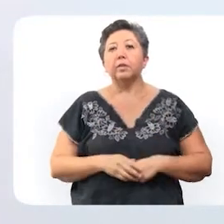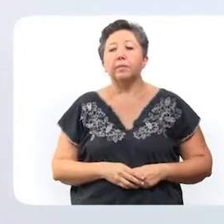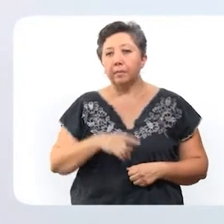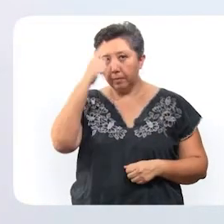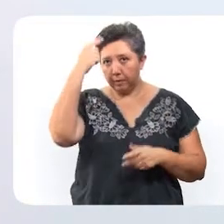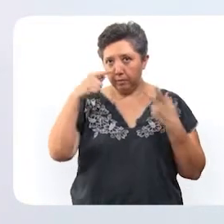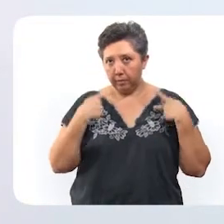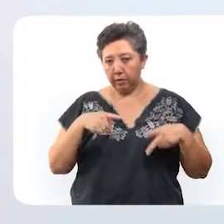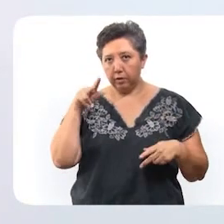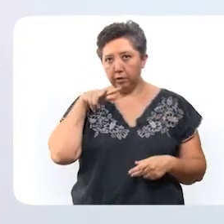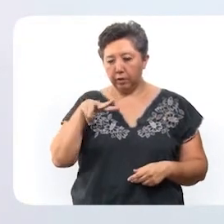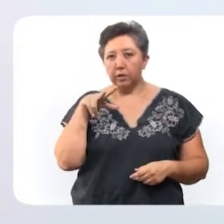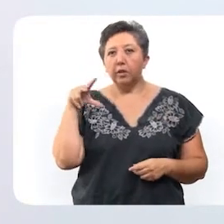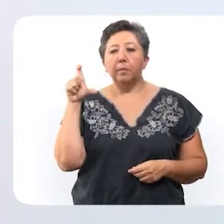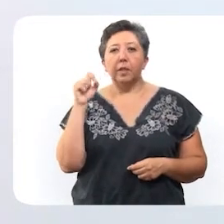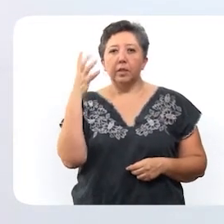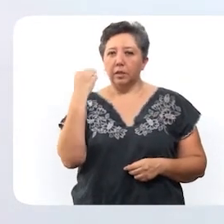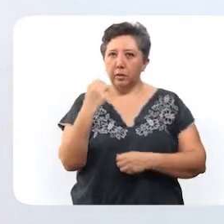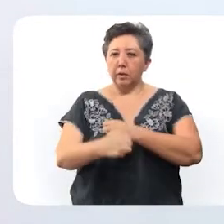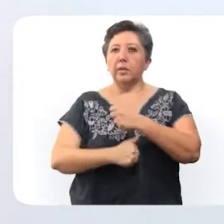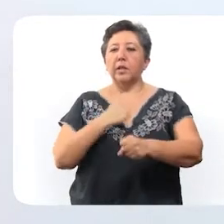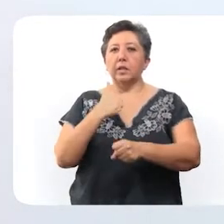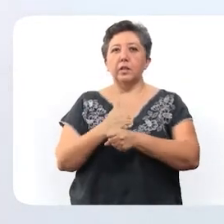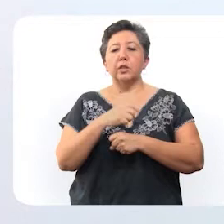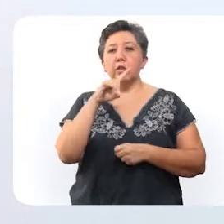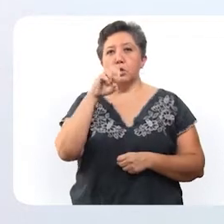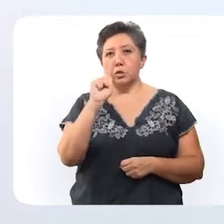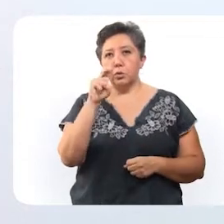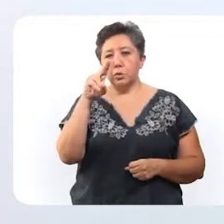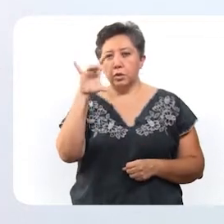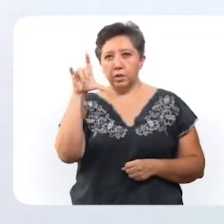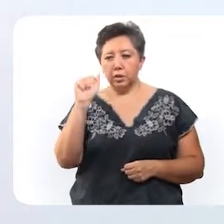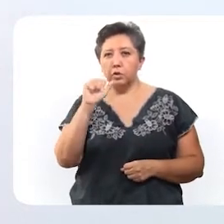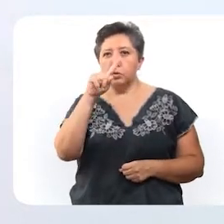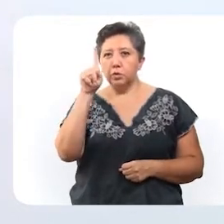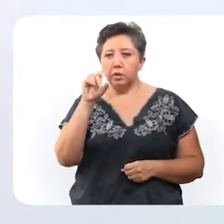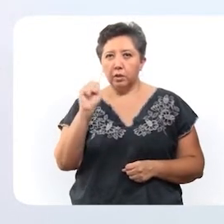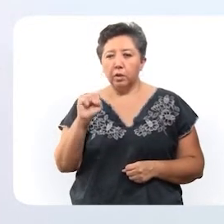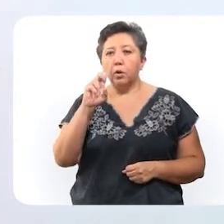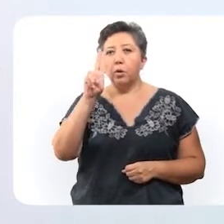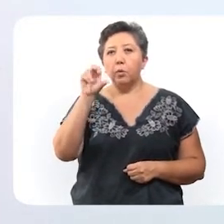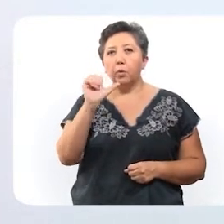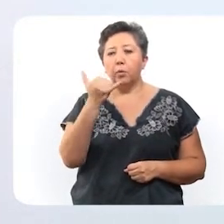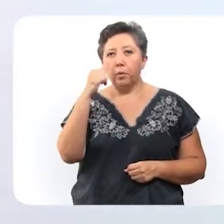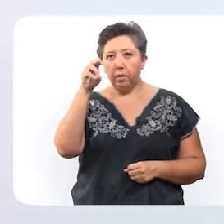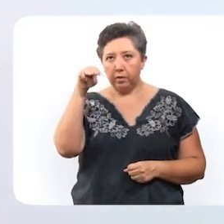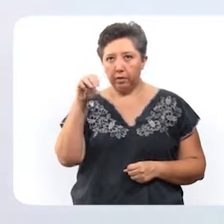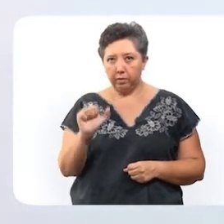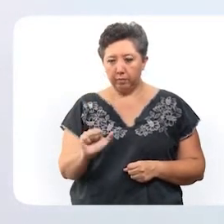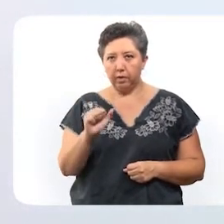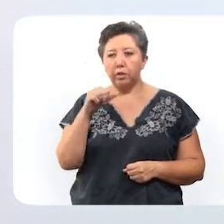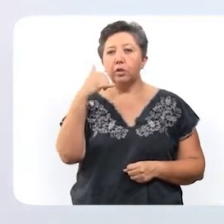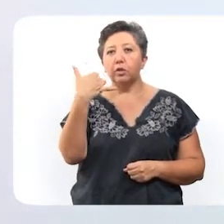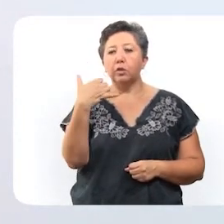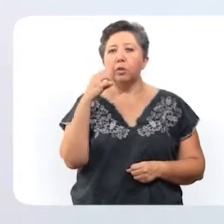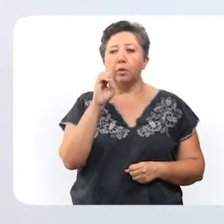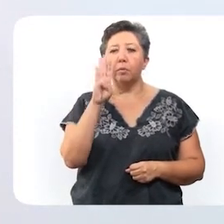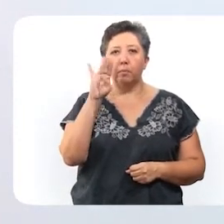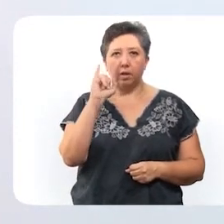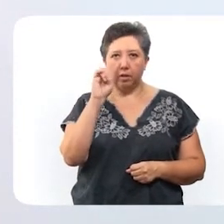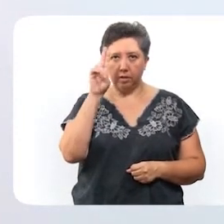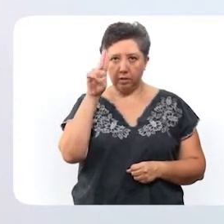para personas de 18 a 29 años en Suquilá, Sutsal, Guayma, Yashkukul, Yobain,